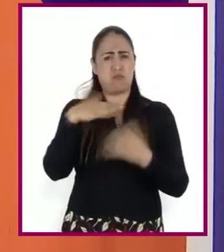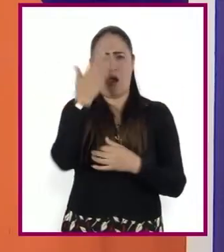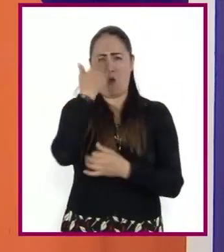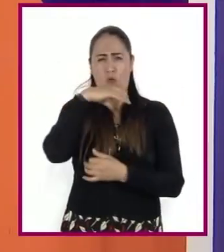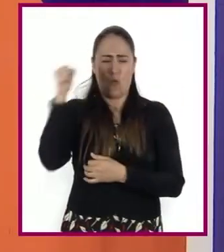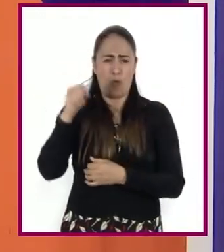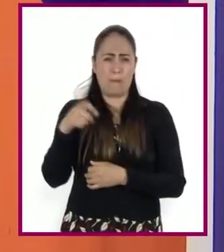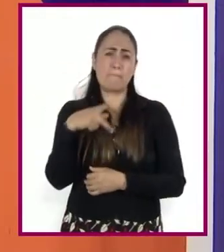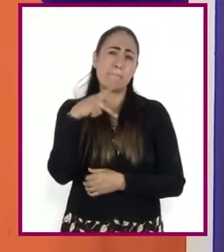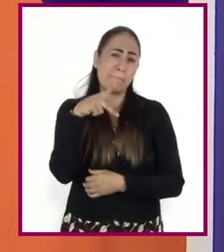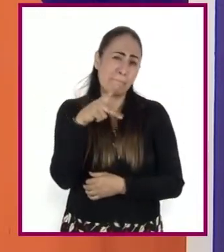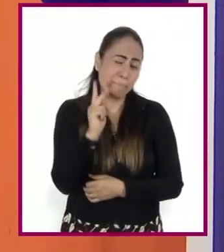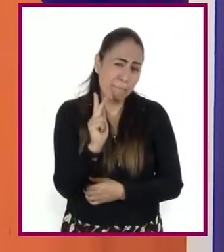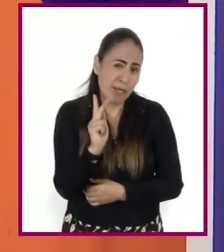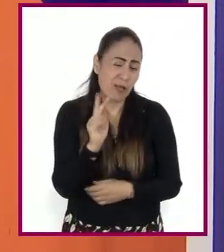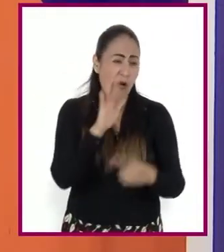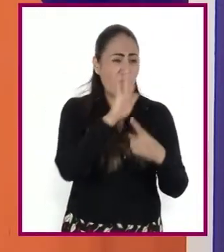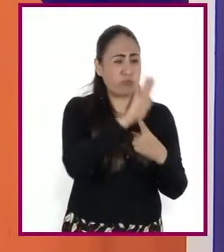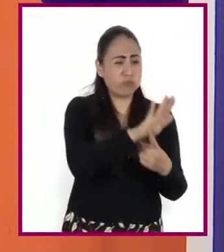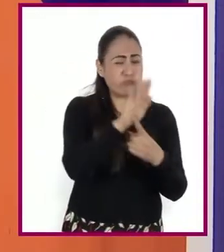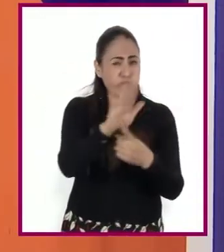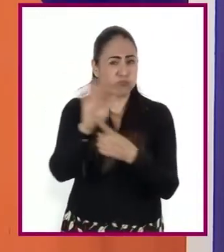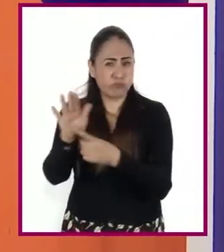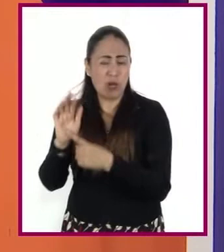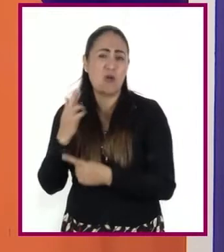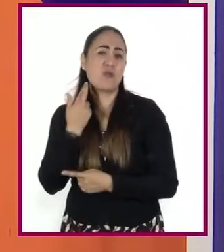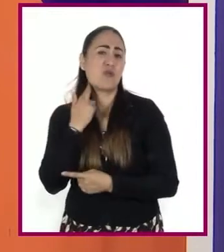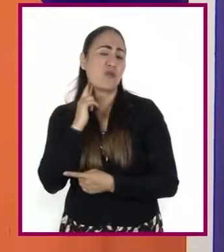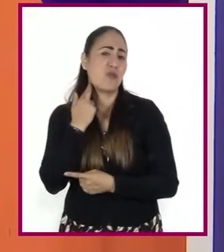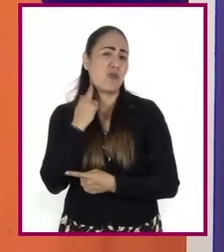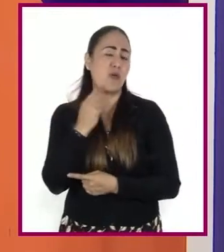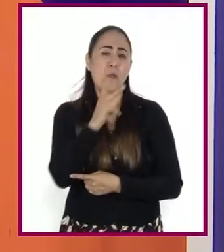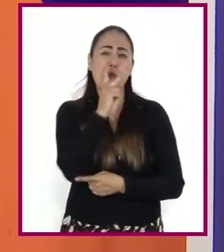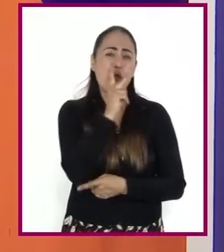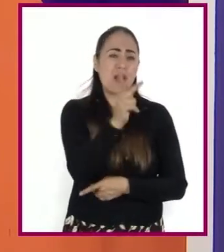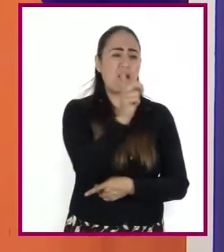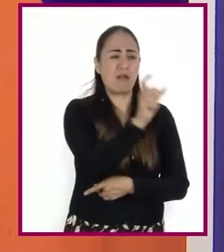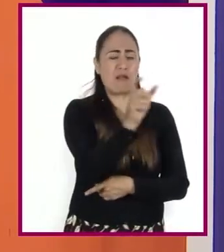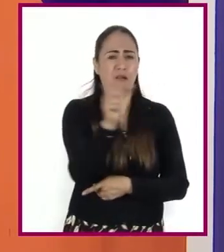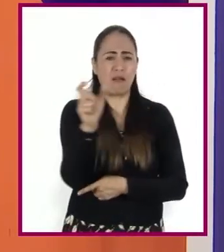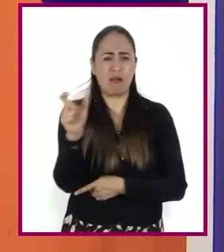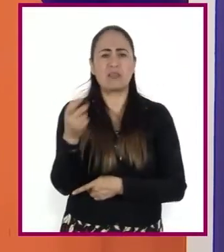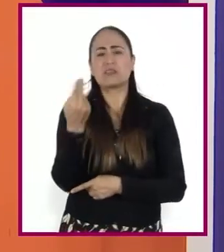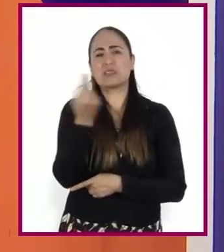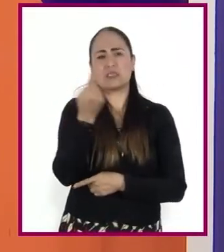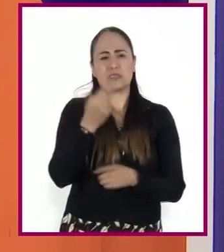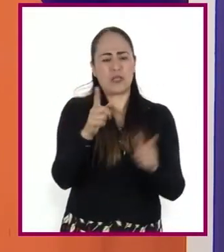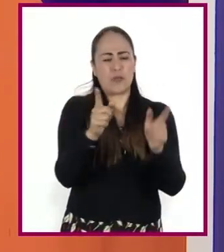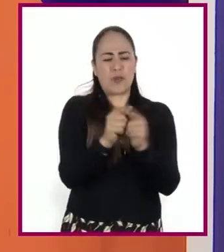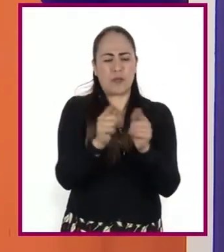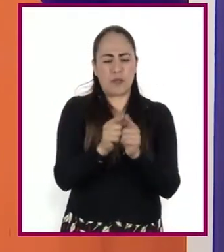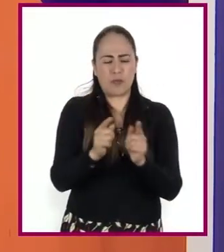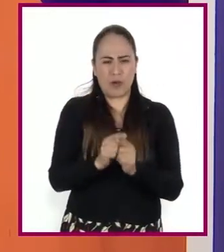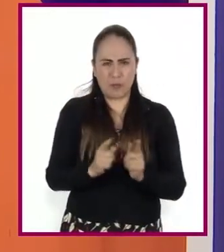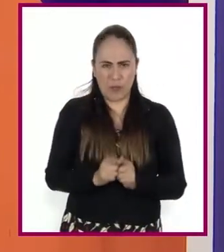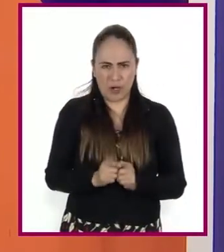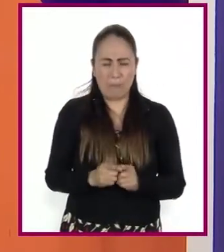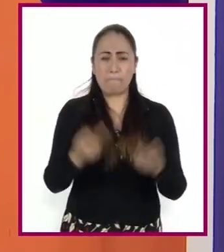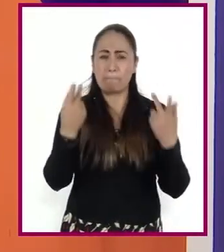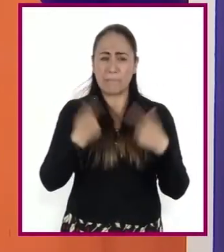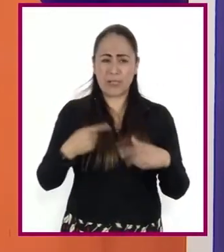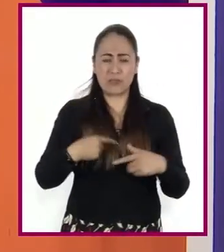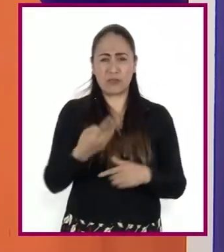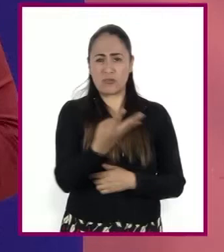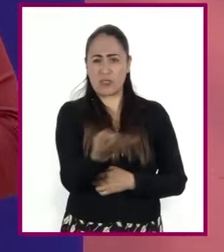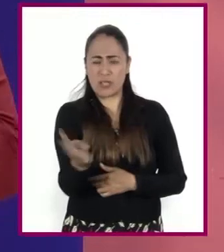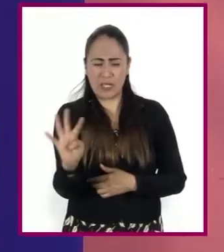es que para poder promocionar a Refranero el robot de Buen Agüero, quiero redactar un resumen que ayude a que la gente entienda mejor